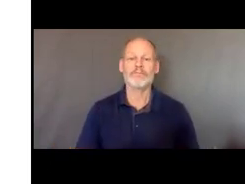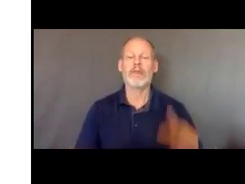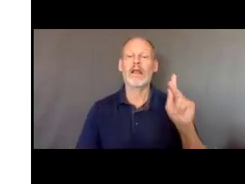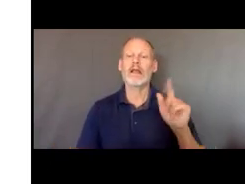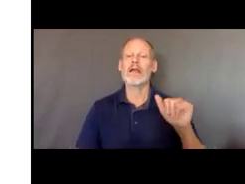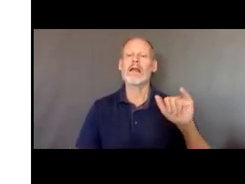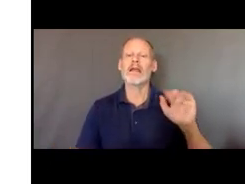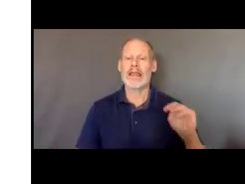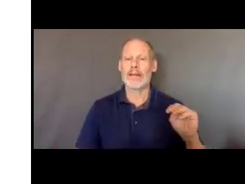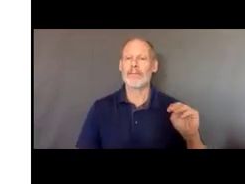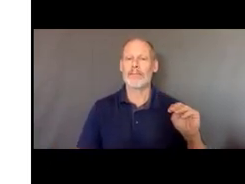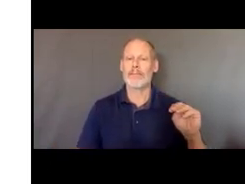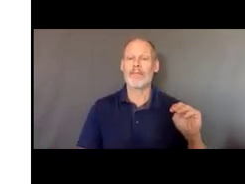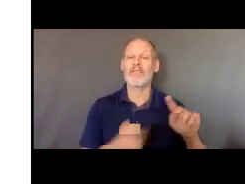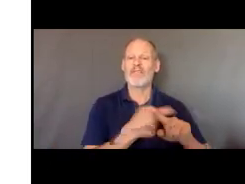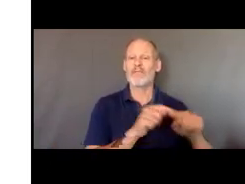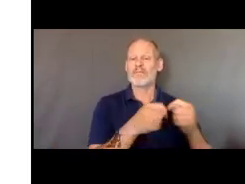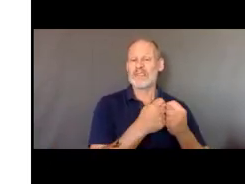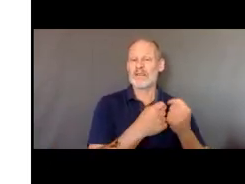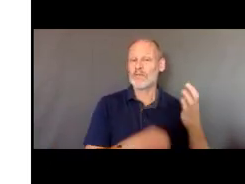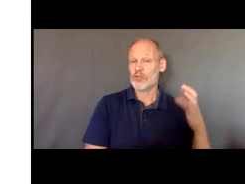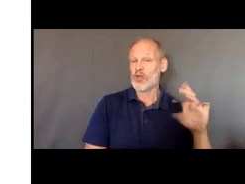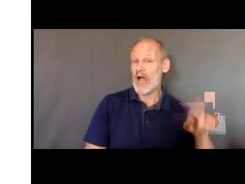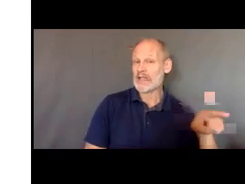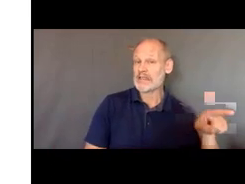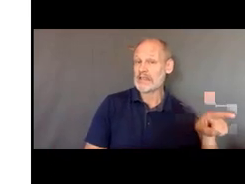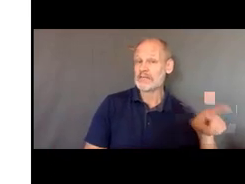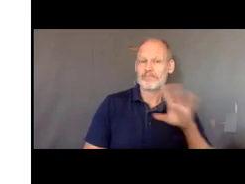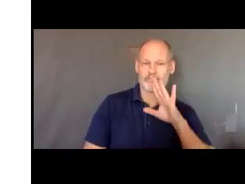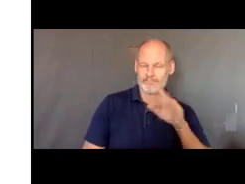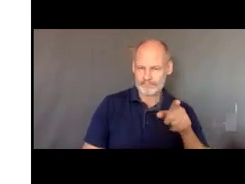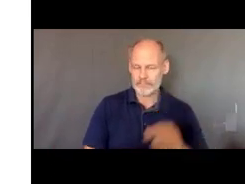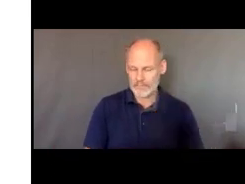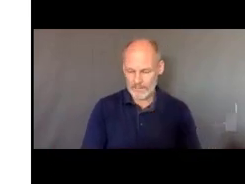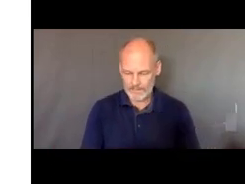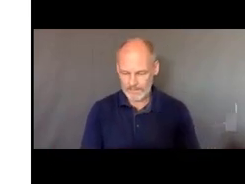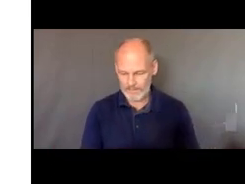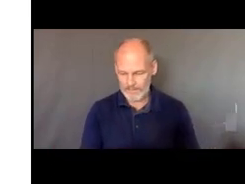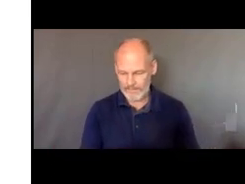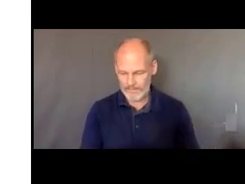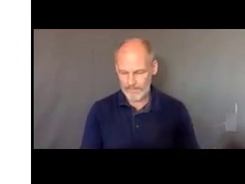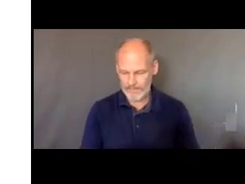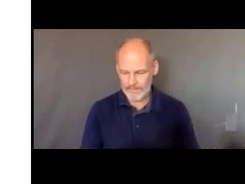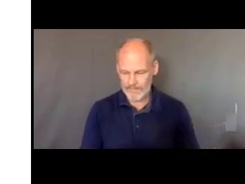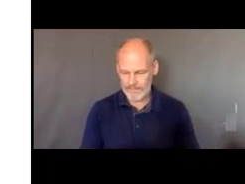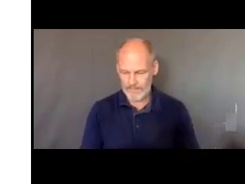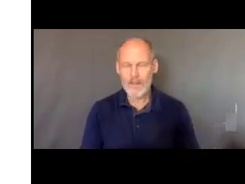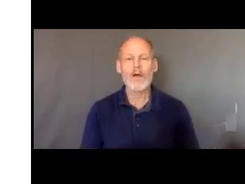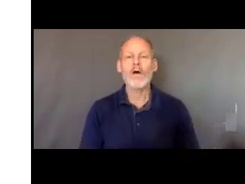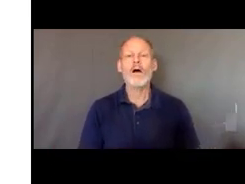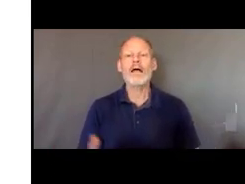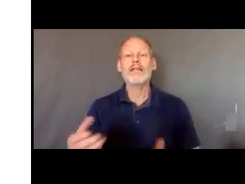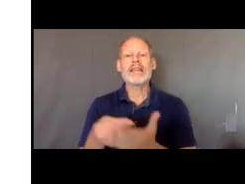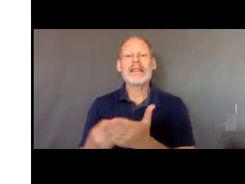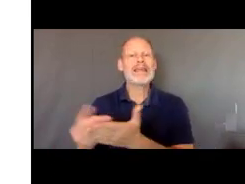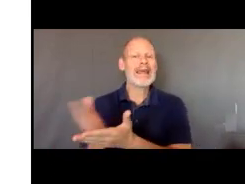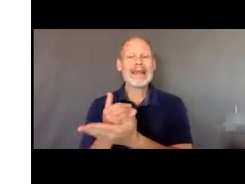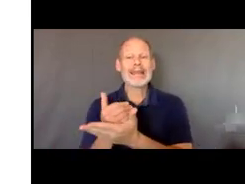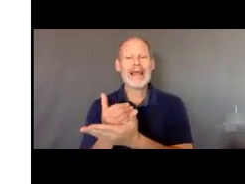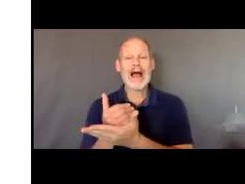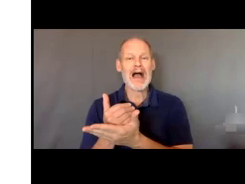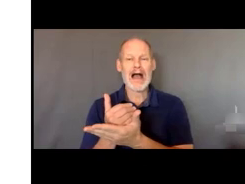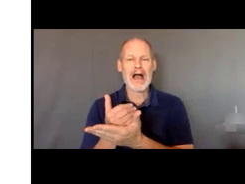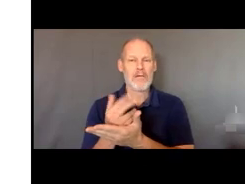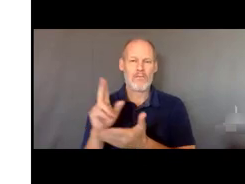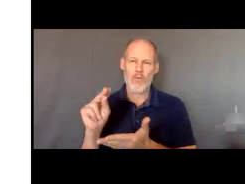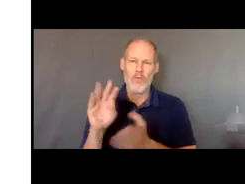nosotros no necesariamente tenemos requisitos de ingreso si tenemos prioridades damos prioridad a las